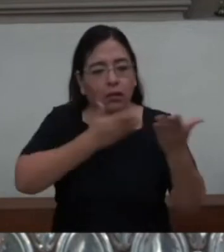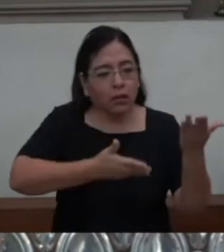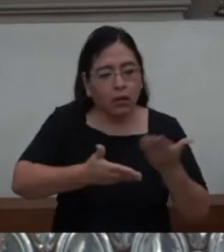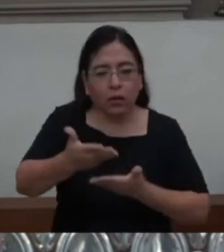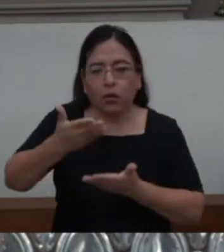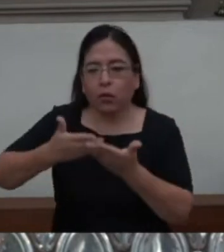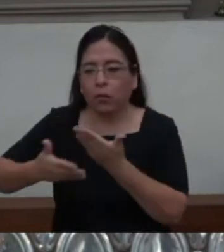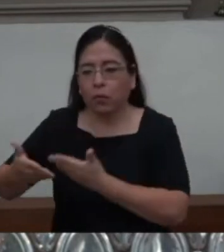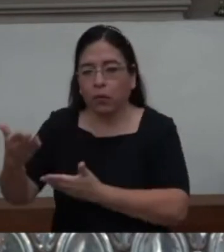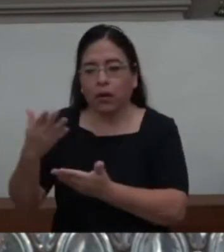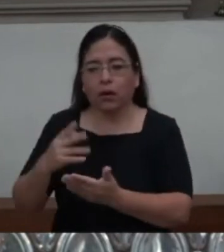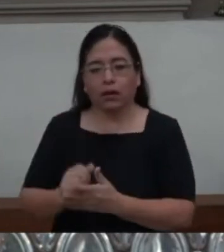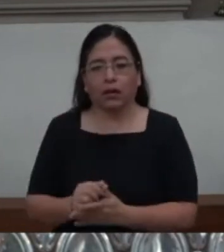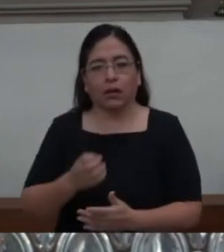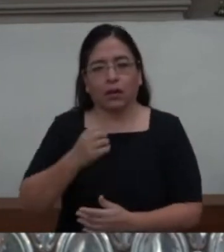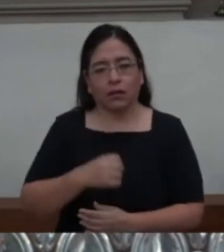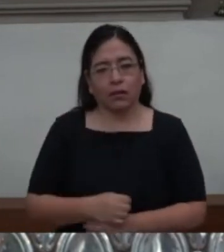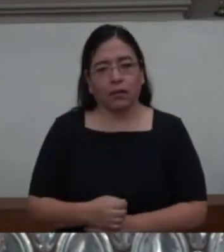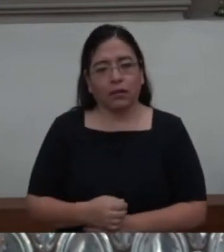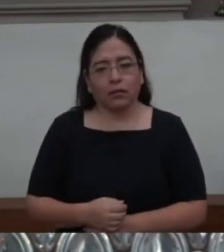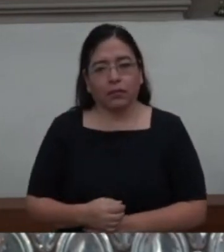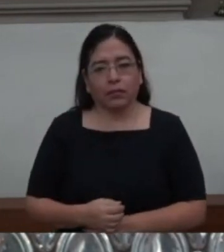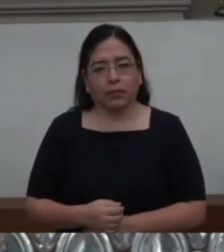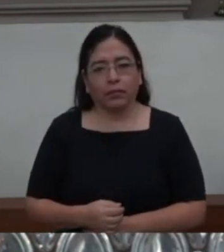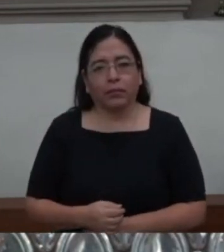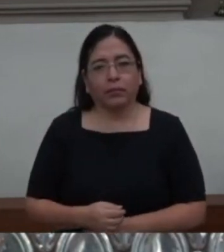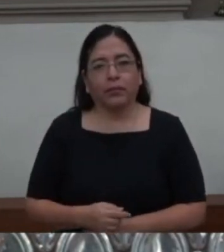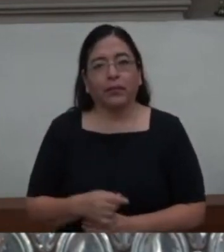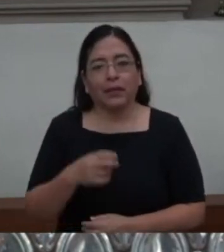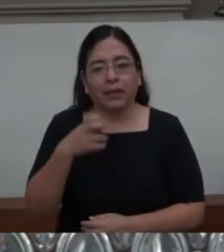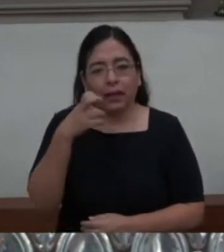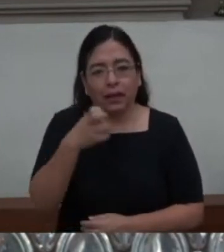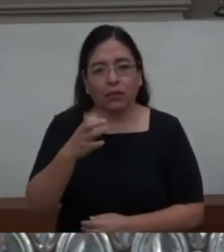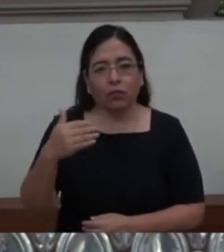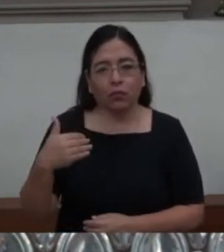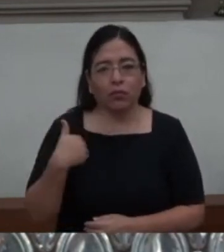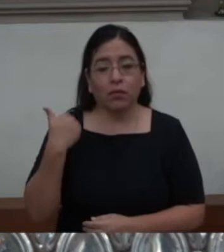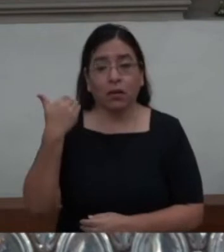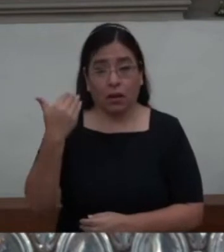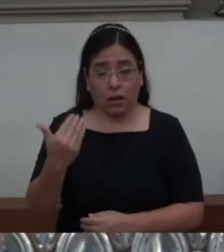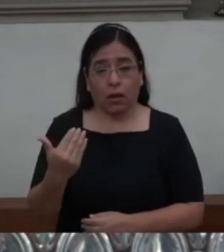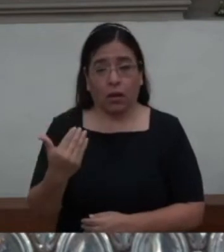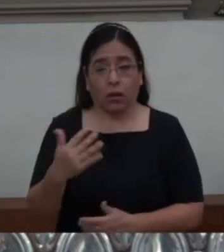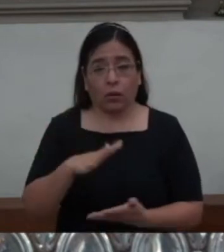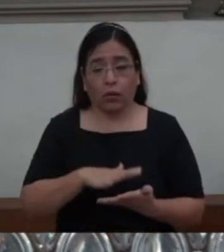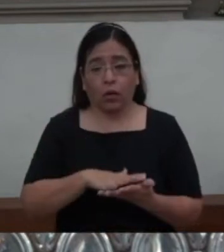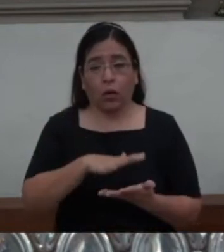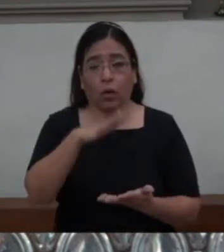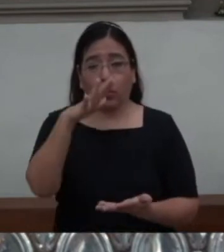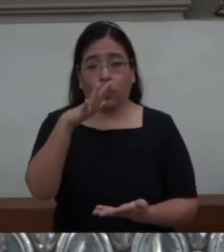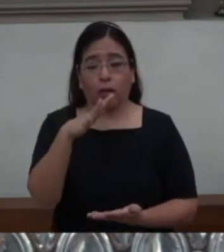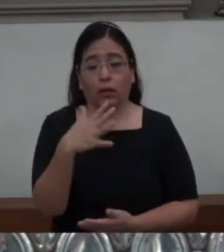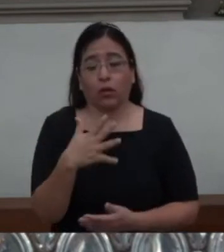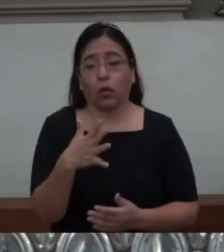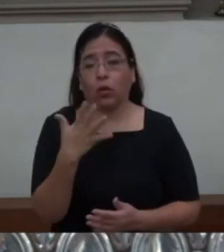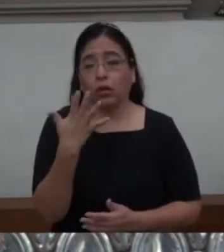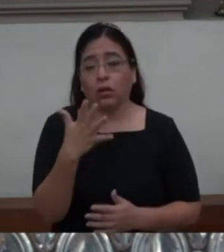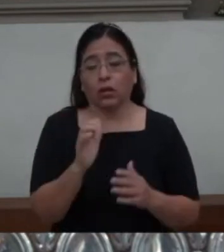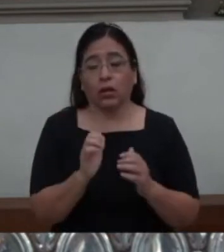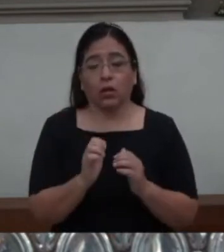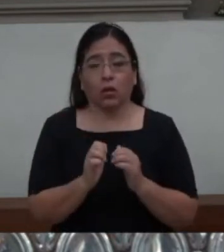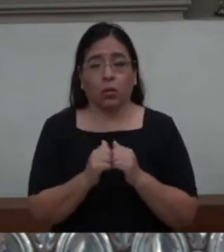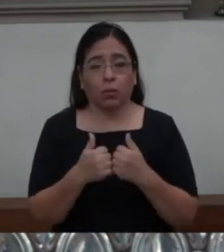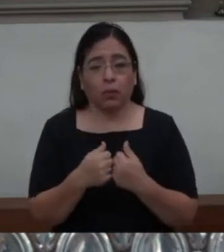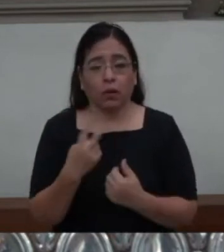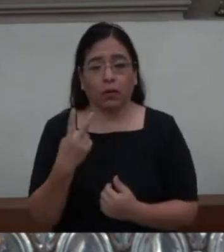están aquí con nosotros. Y ocurrió un milagro. Sobraron doce